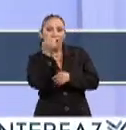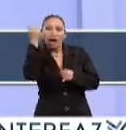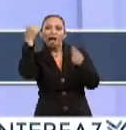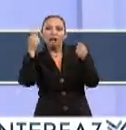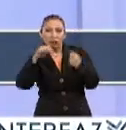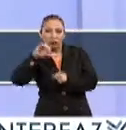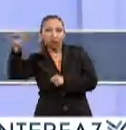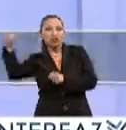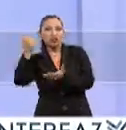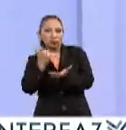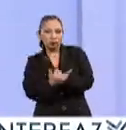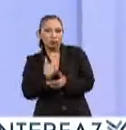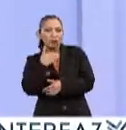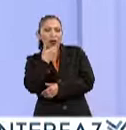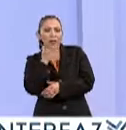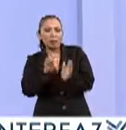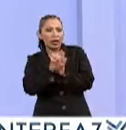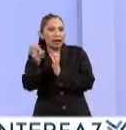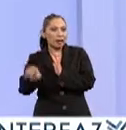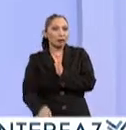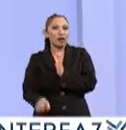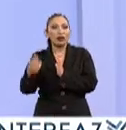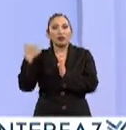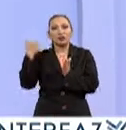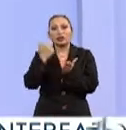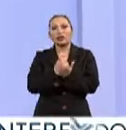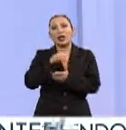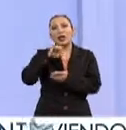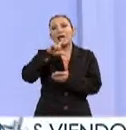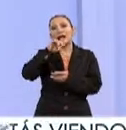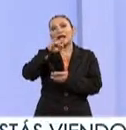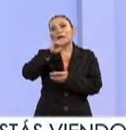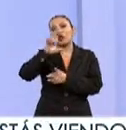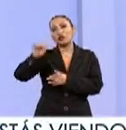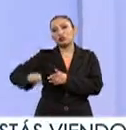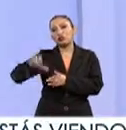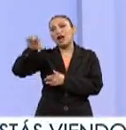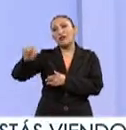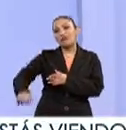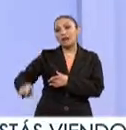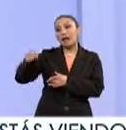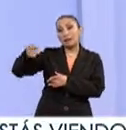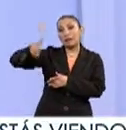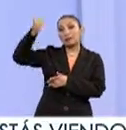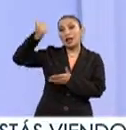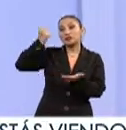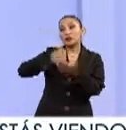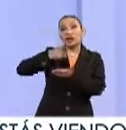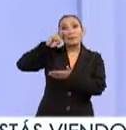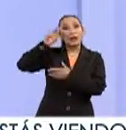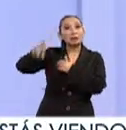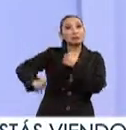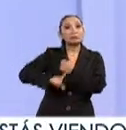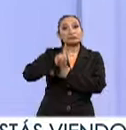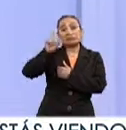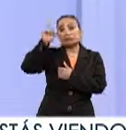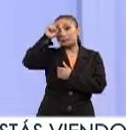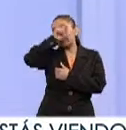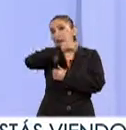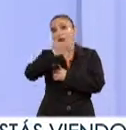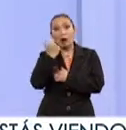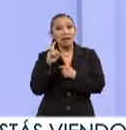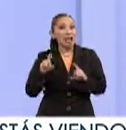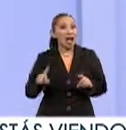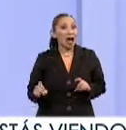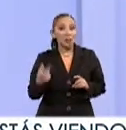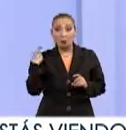otras grandes ciudades del mundo, como lo que sucede en Ciudad del Cabo, en Sudáfrica. Primera ciudad que enfrenta el reto de quedarse sin agua